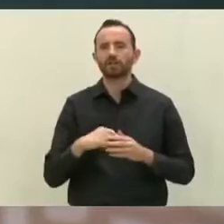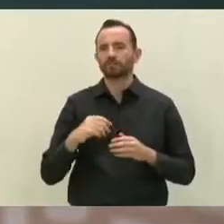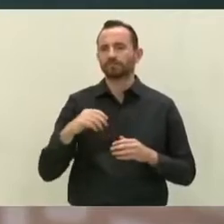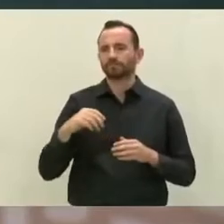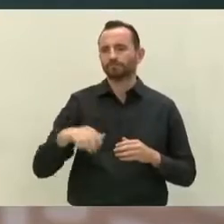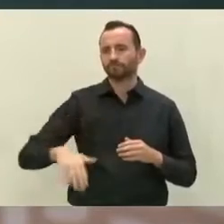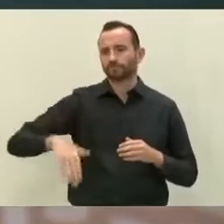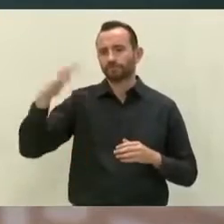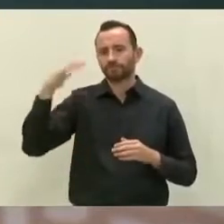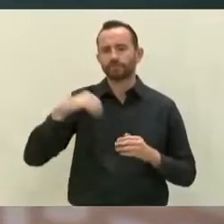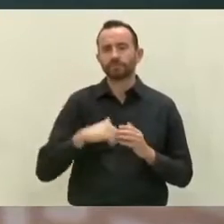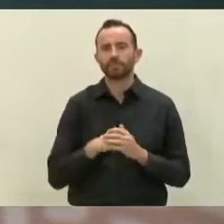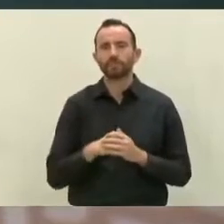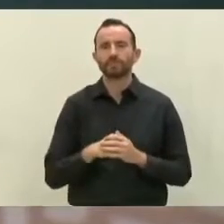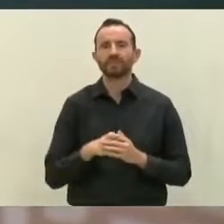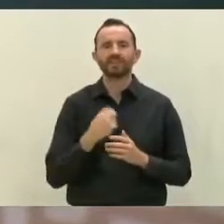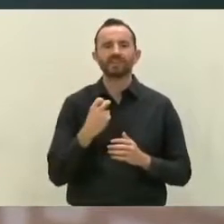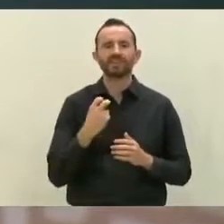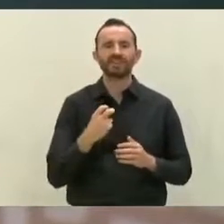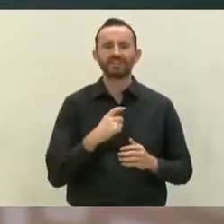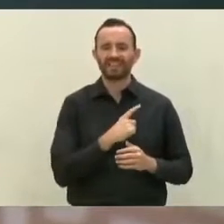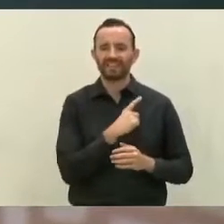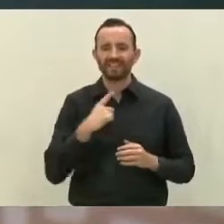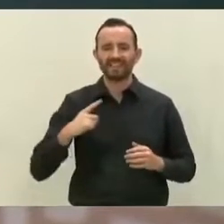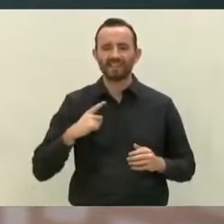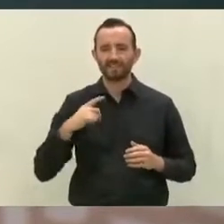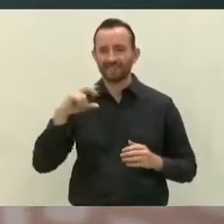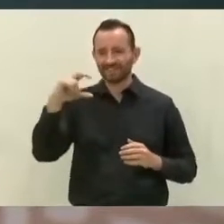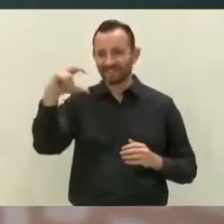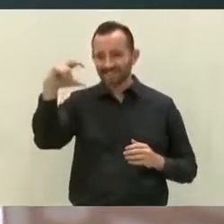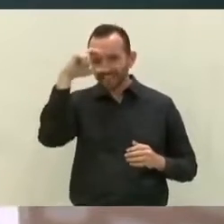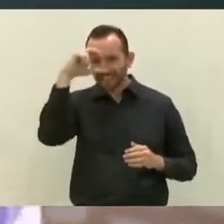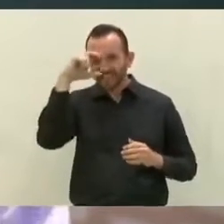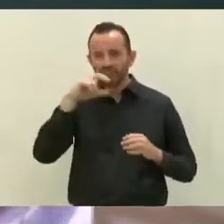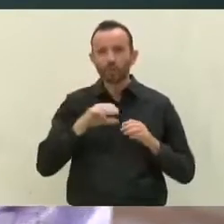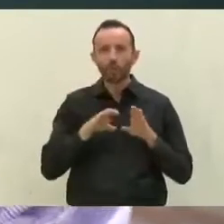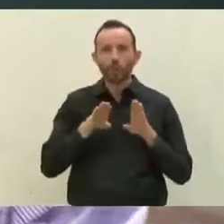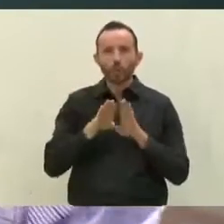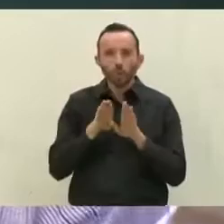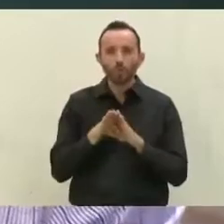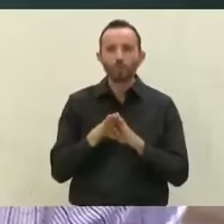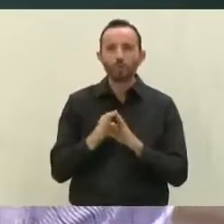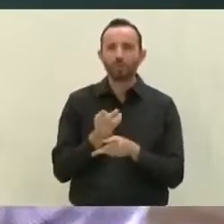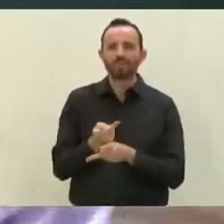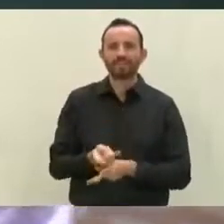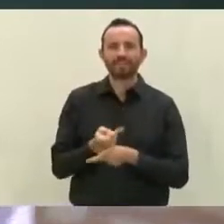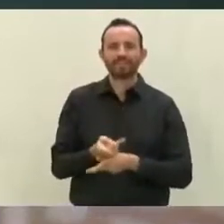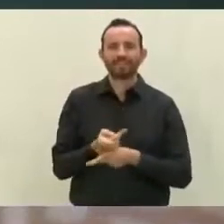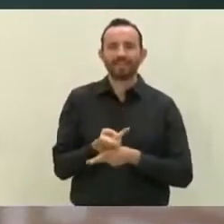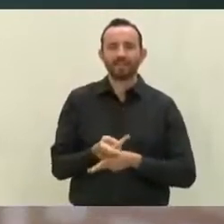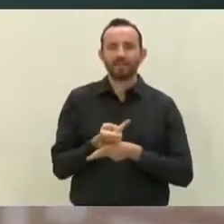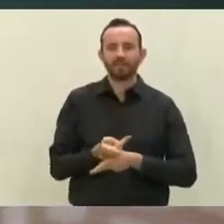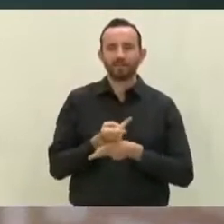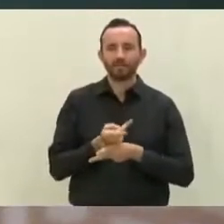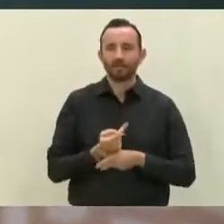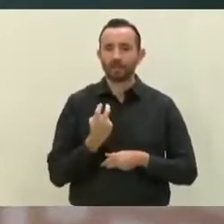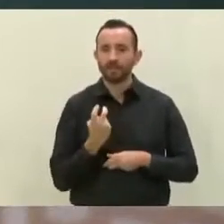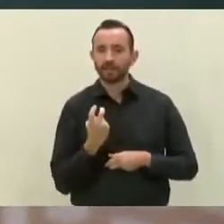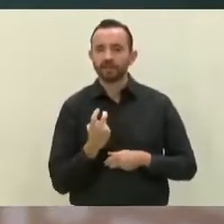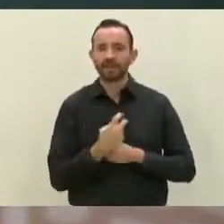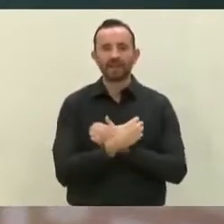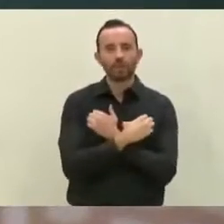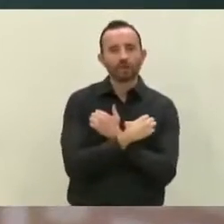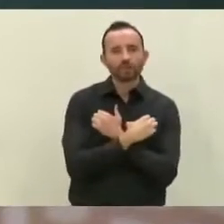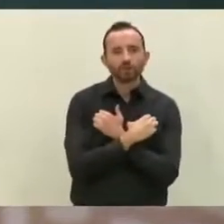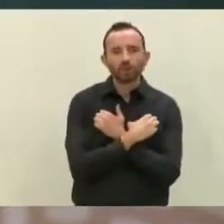Tenemos que ver esos asuntos, porque así como existe la educación formal, existe toda esta